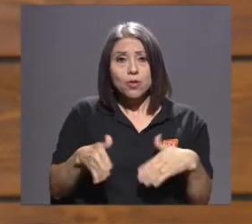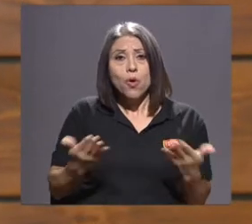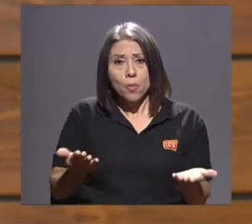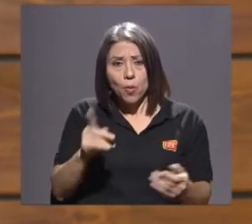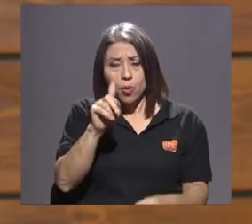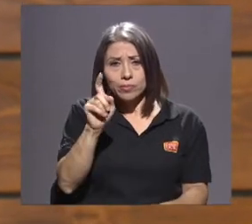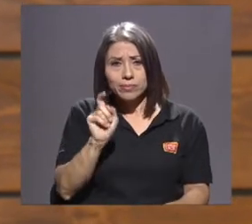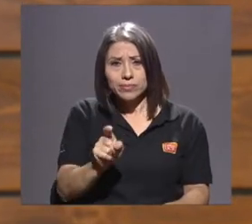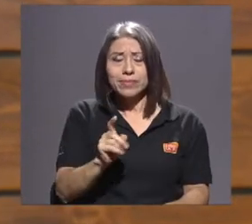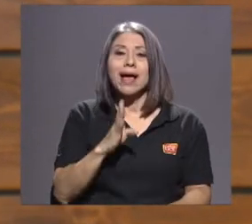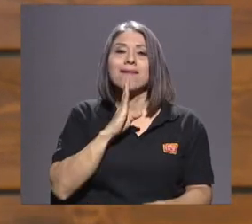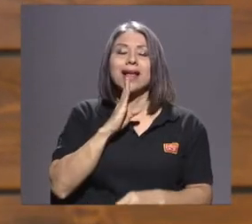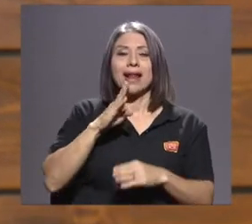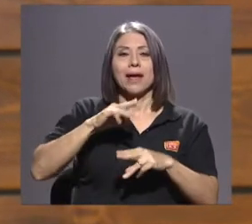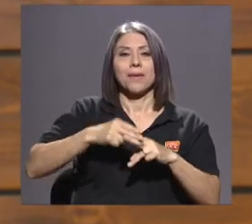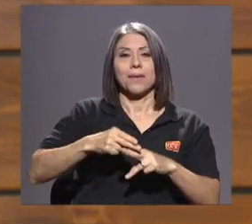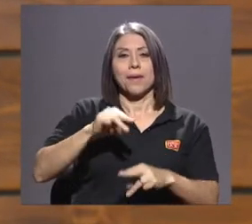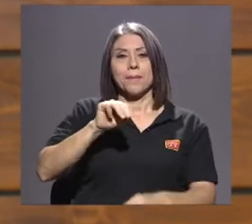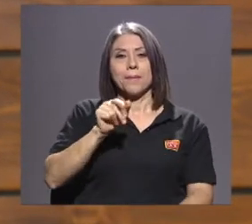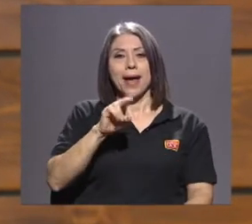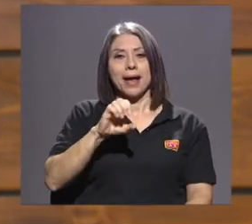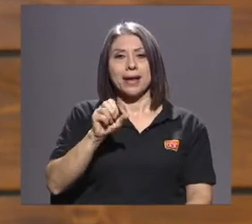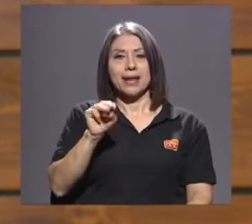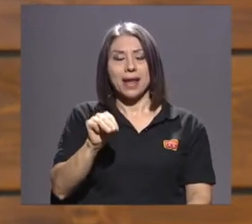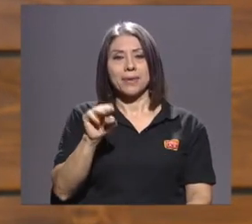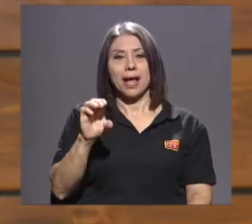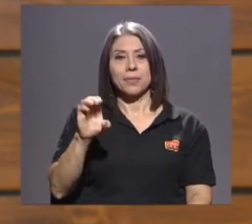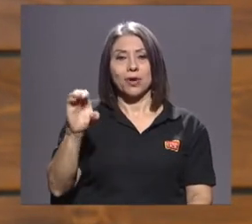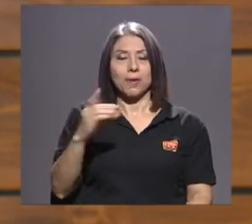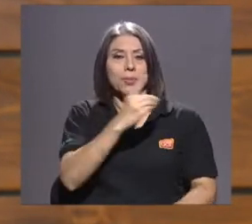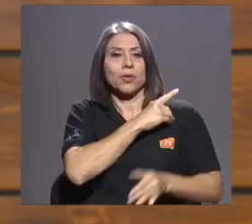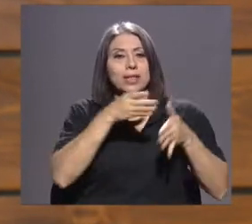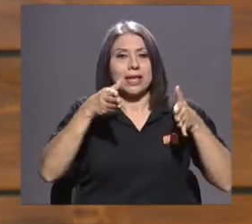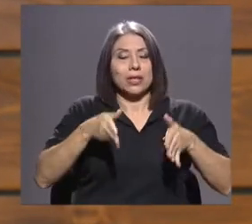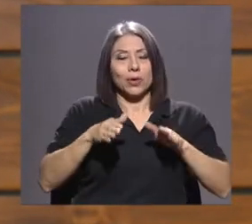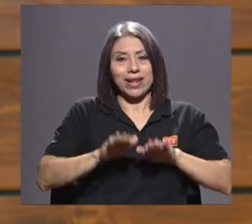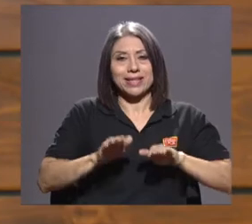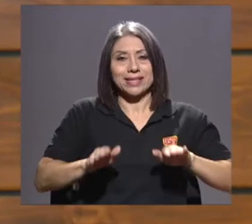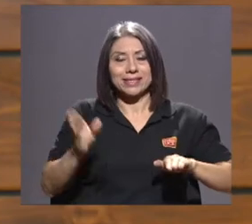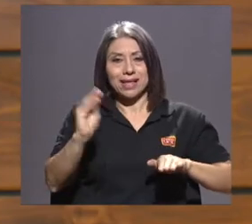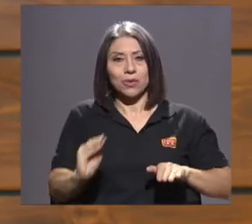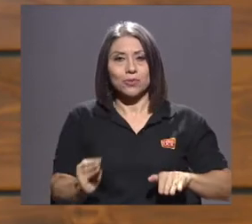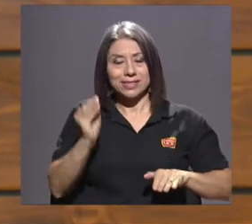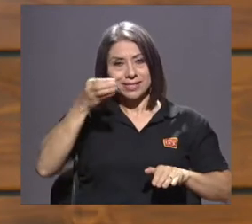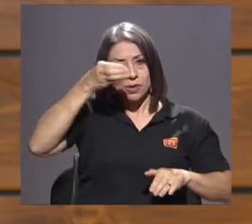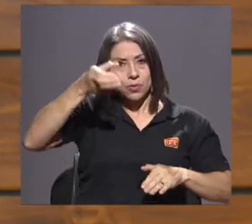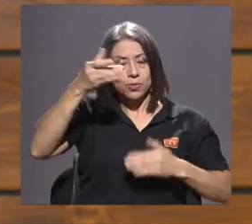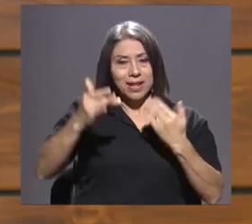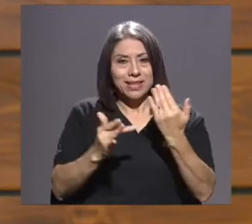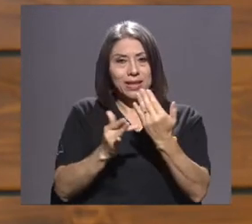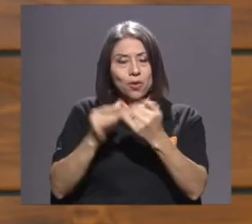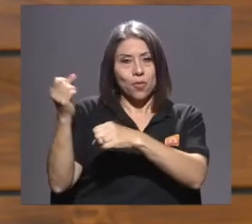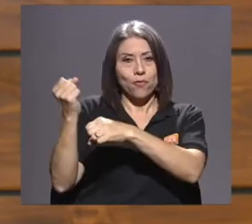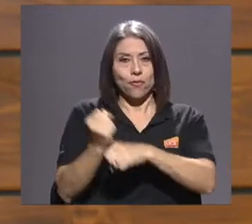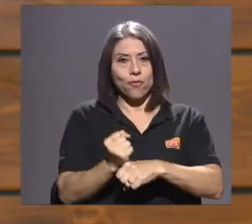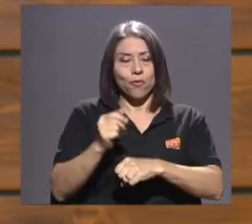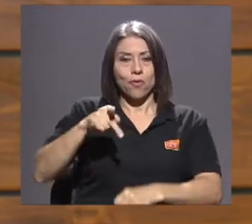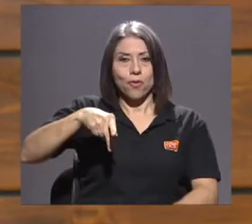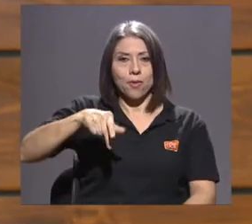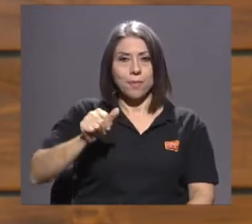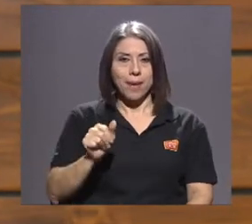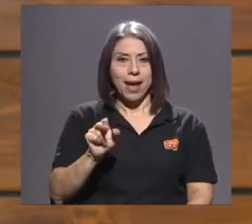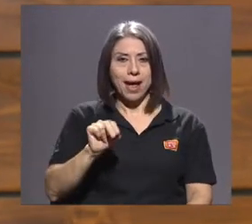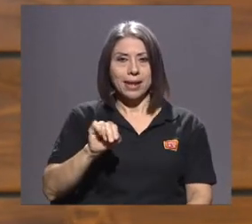De esto nos hablará Mariam Carpio Carpio, directora de Niñez, Adolescencia y Cultura Tecnológica de la Fundación Pan y Amor.